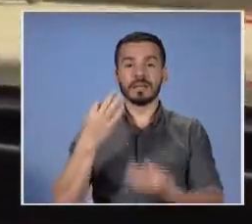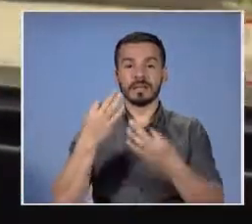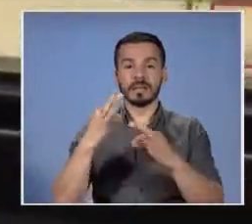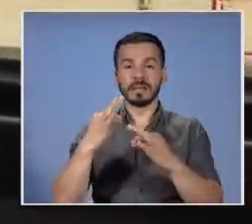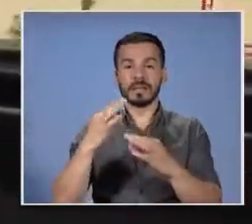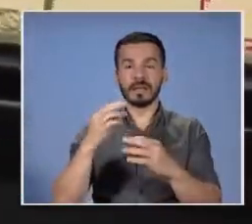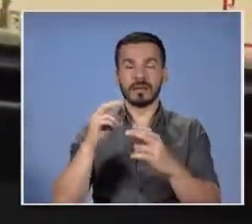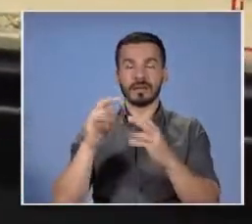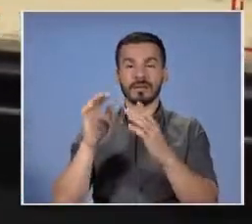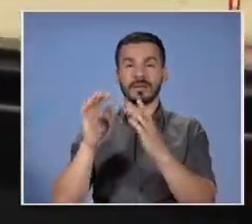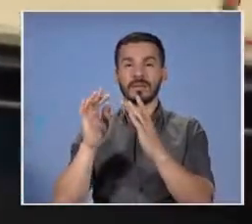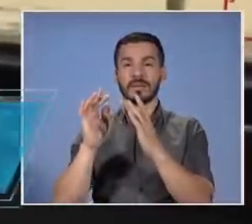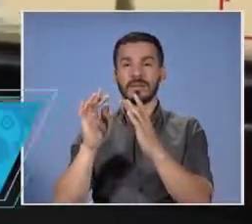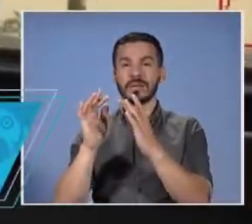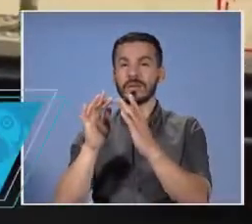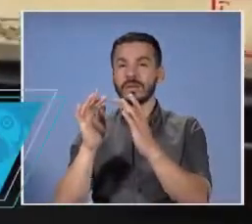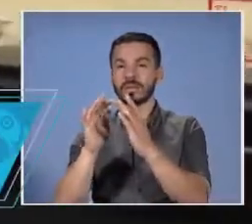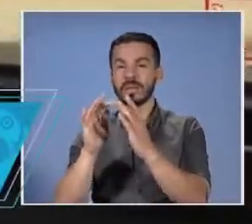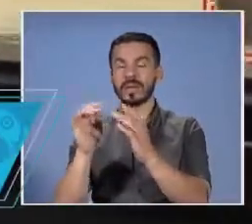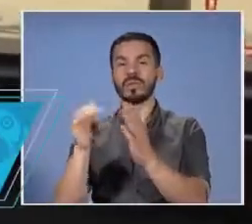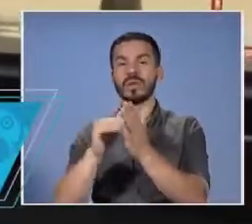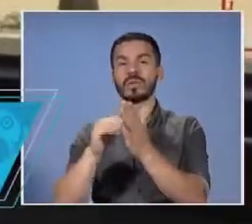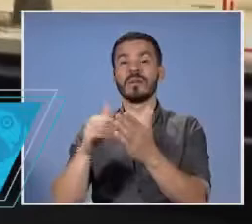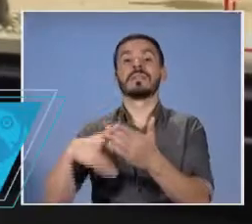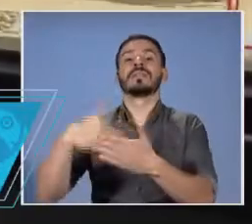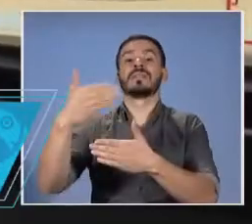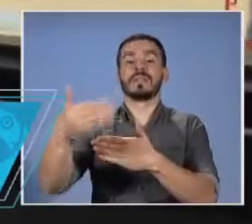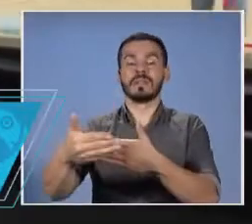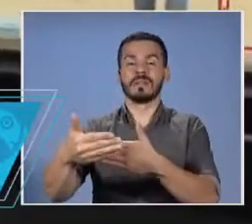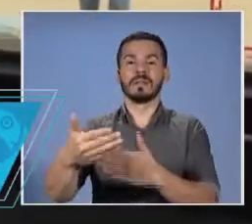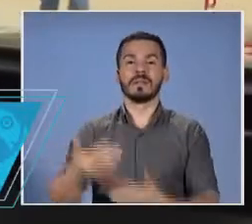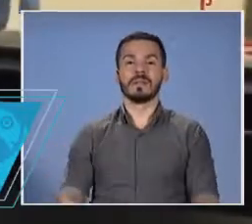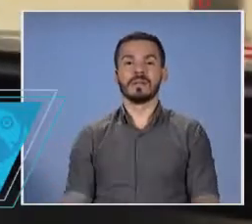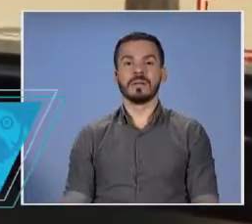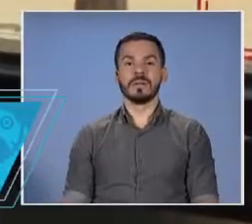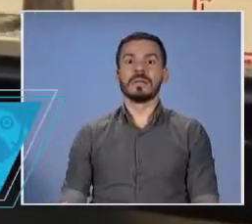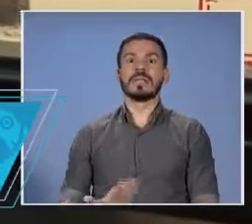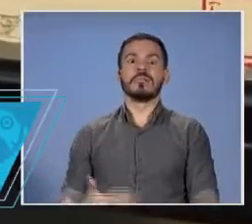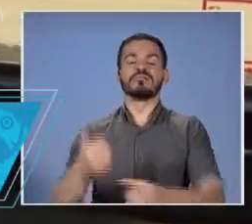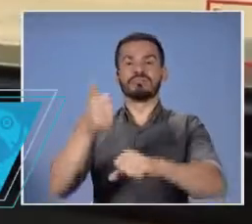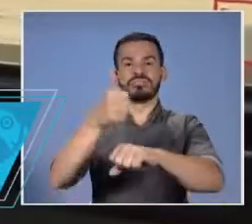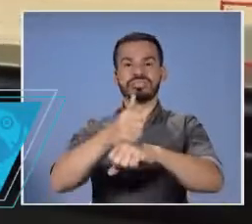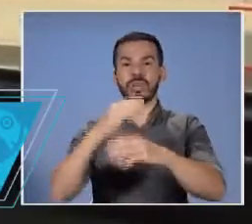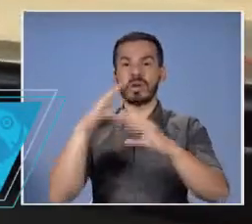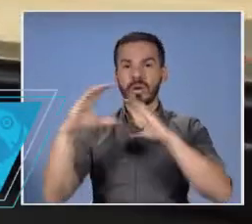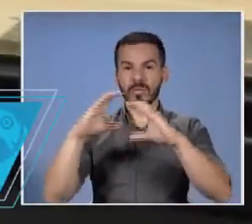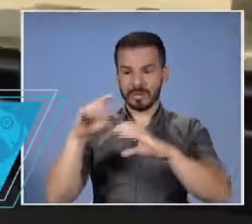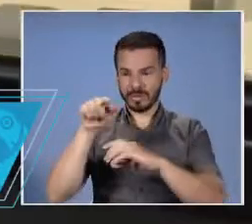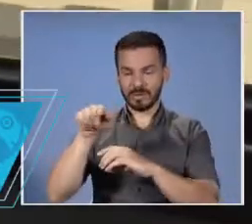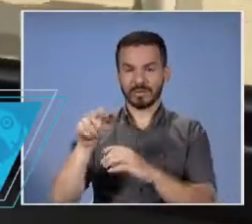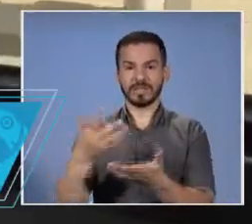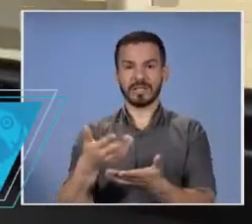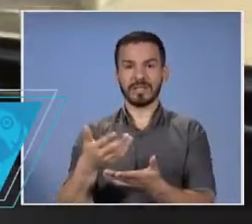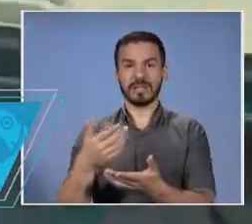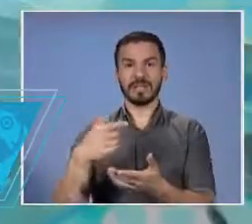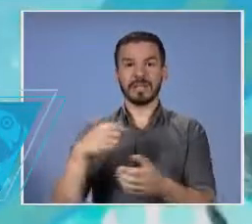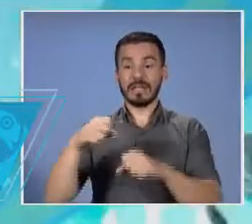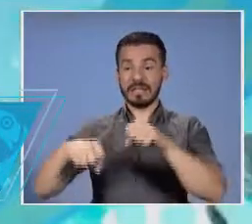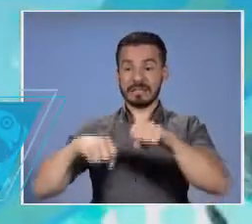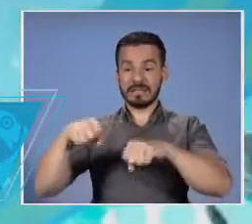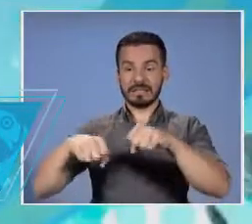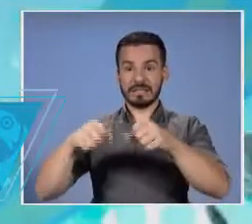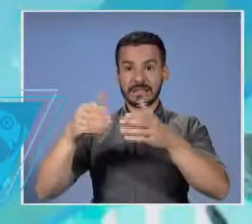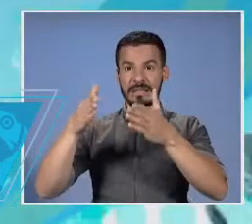Establecer contacto contigo nuevamente. Más adelante lo vamos a estar restableciendo. Los ciclistas, este